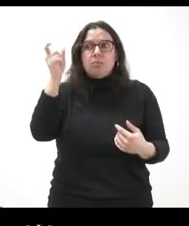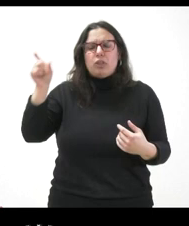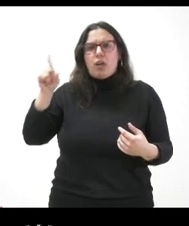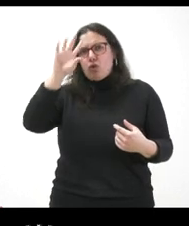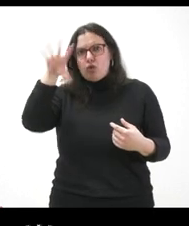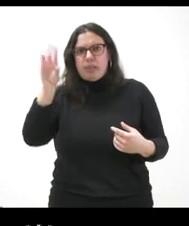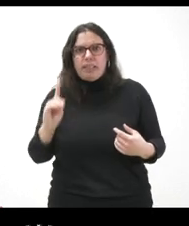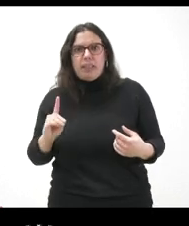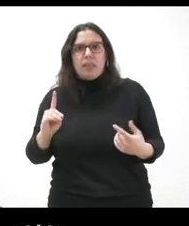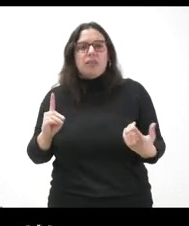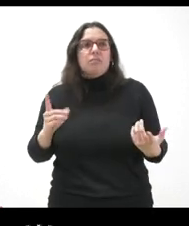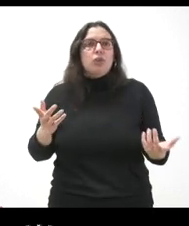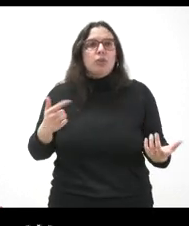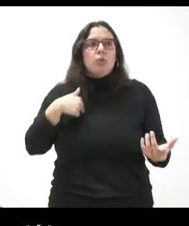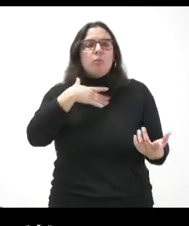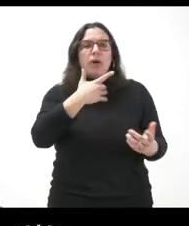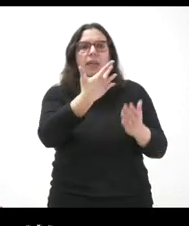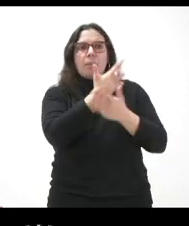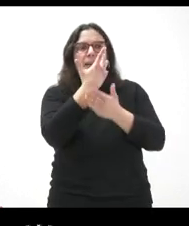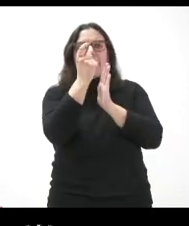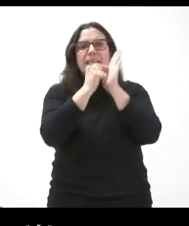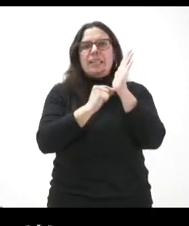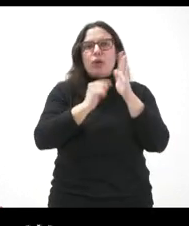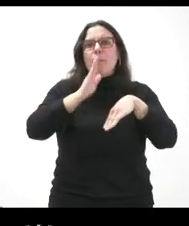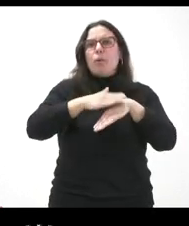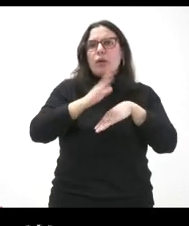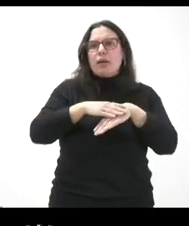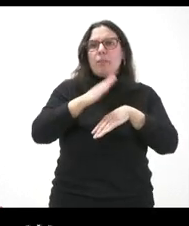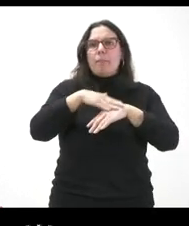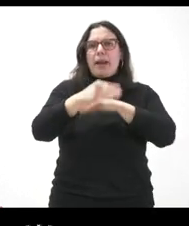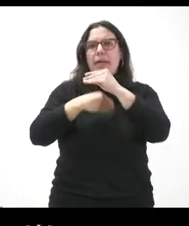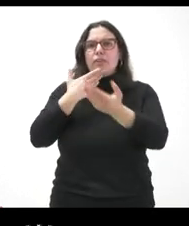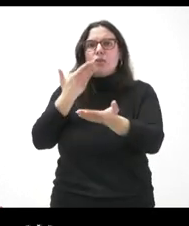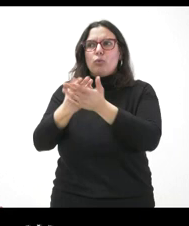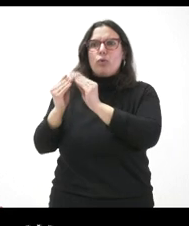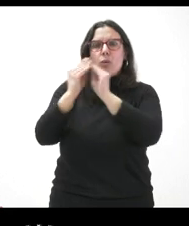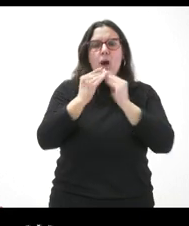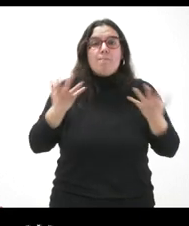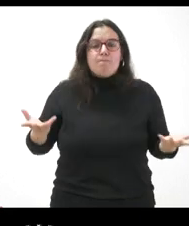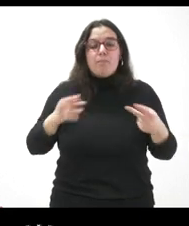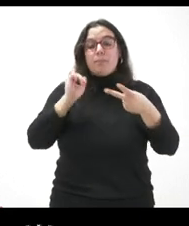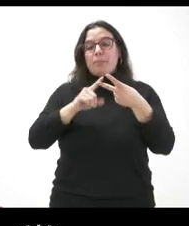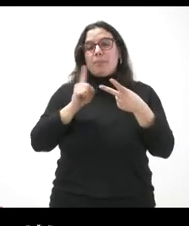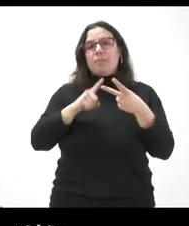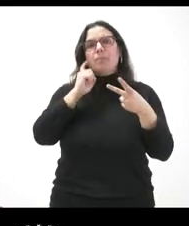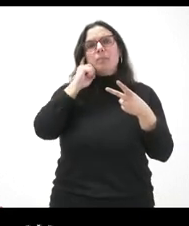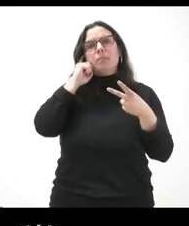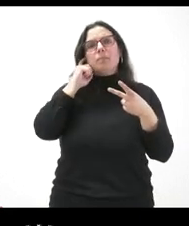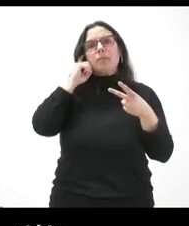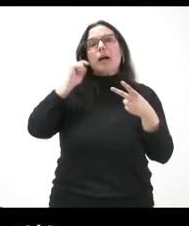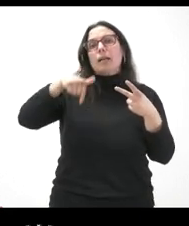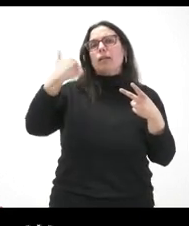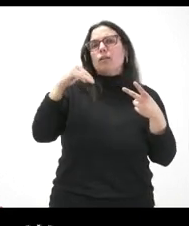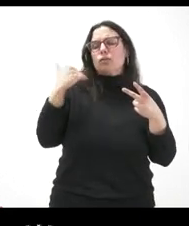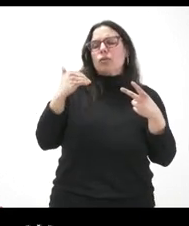sé si nos puede explicar qué criterios se han empleado a la hora de realizar esta solicitud. Y, en segundo lugar, aquí en Soria se